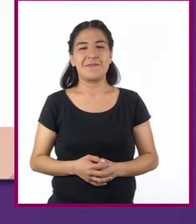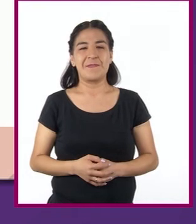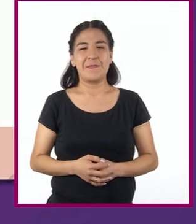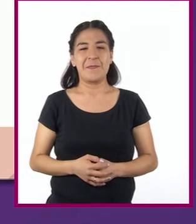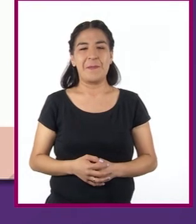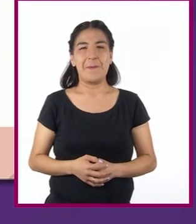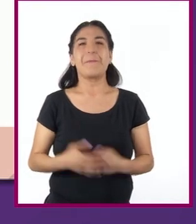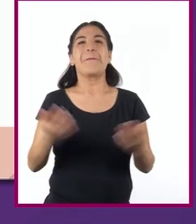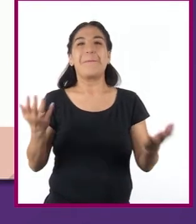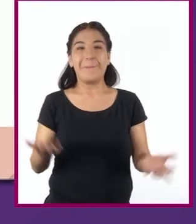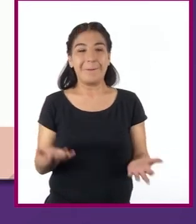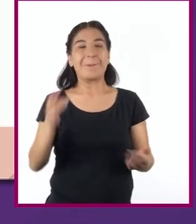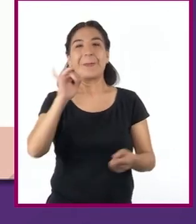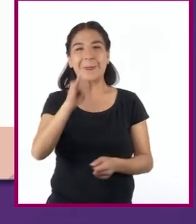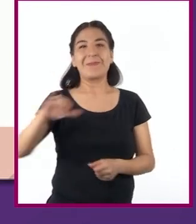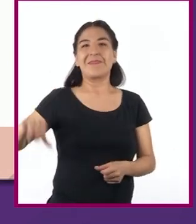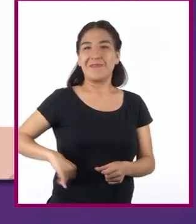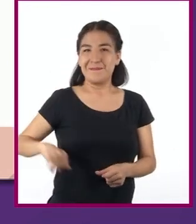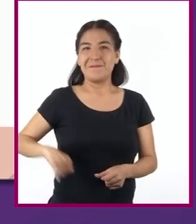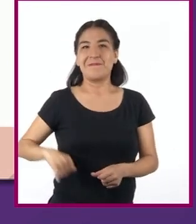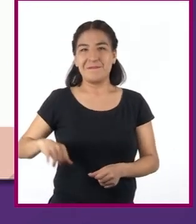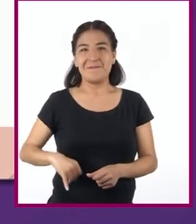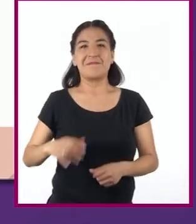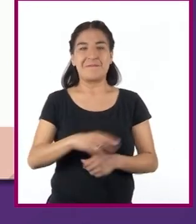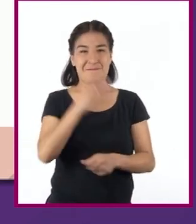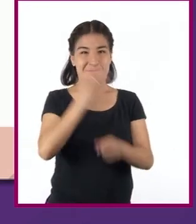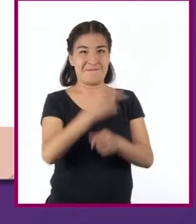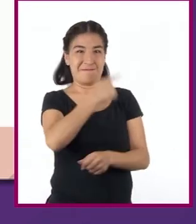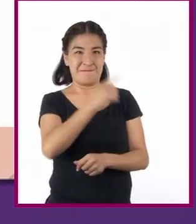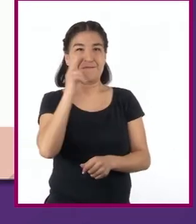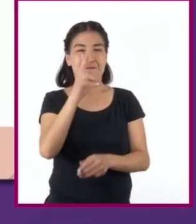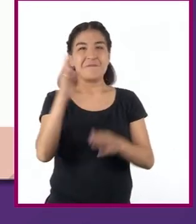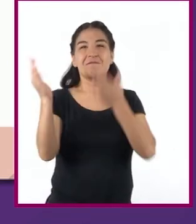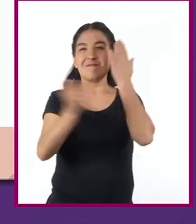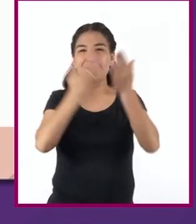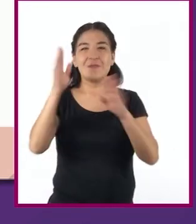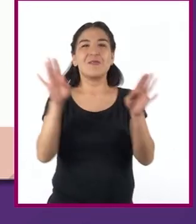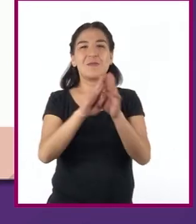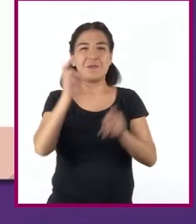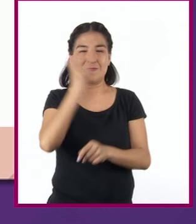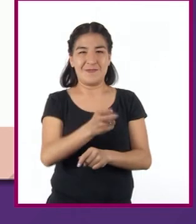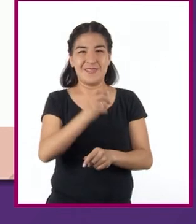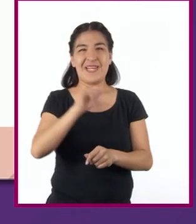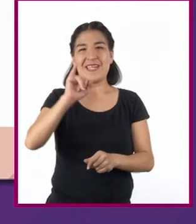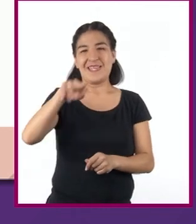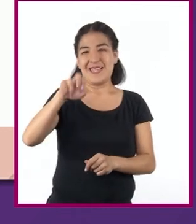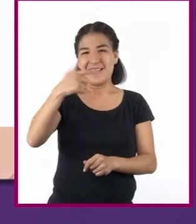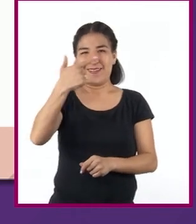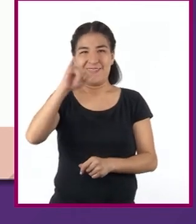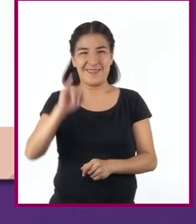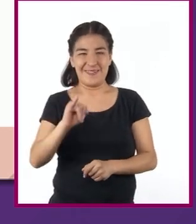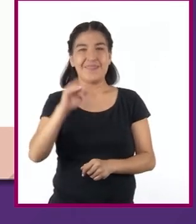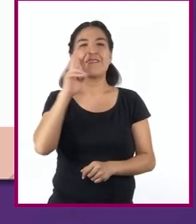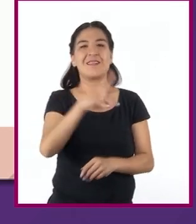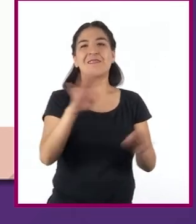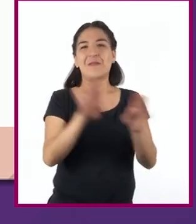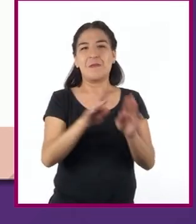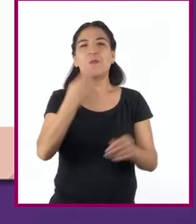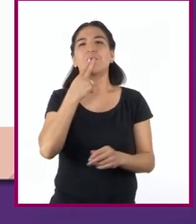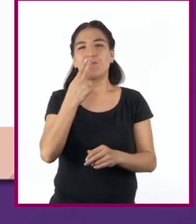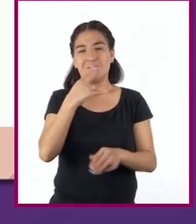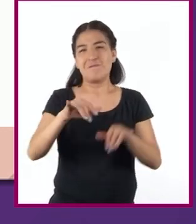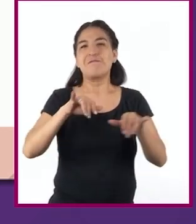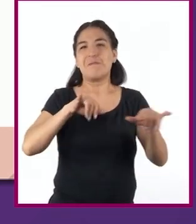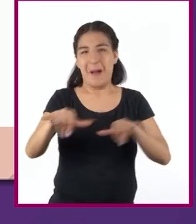¡Ah! Muy interesante. En el estudio que llevó a cabo el INEGI se utilizan los mapas